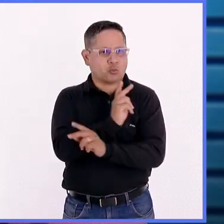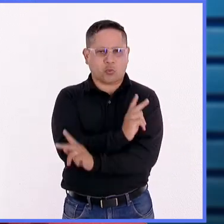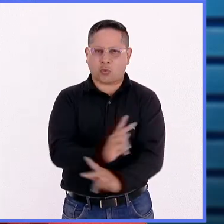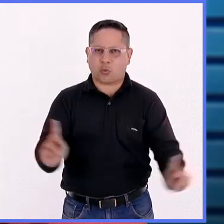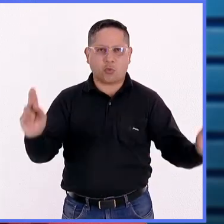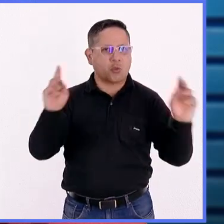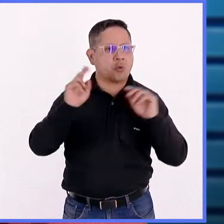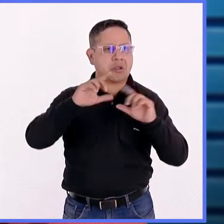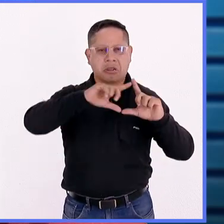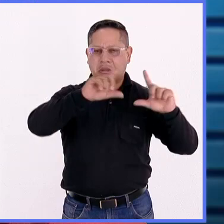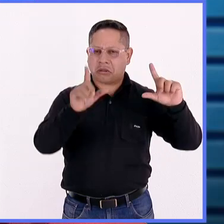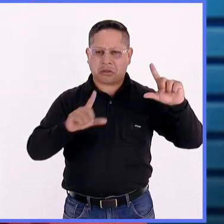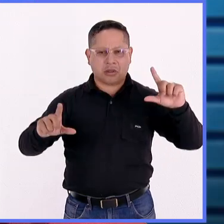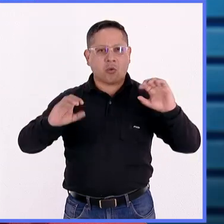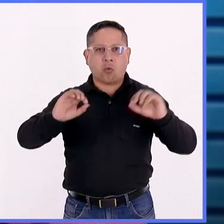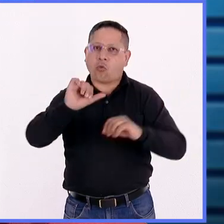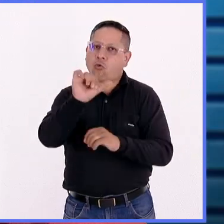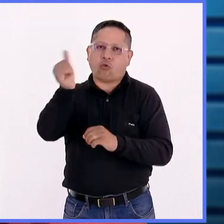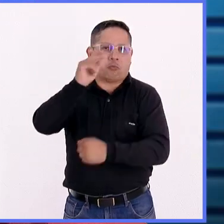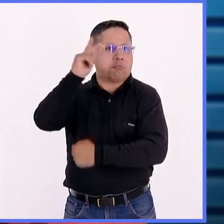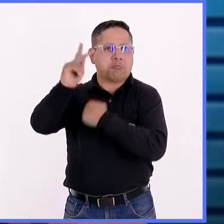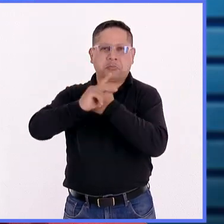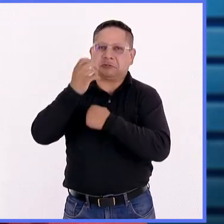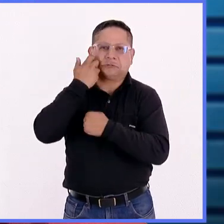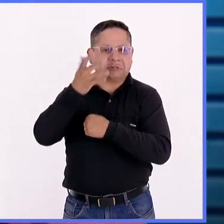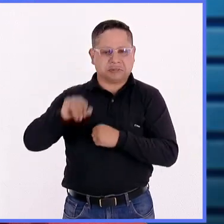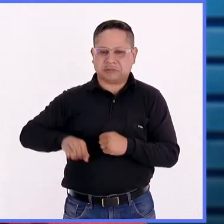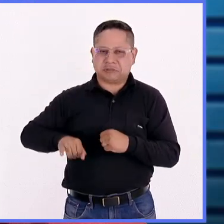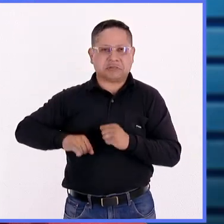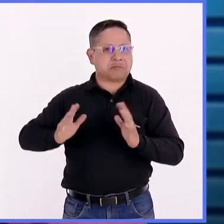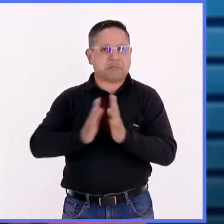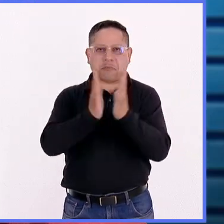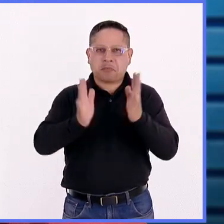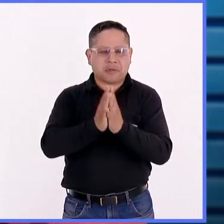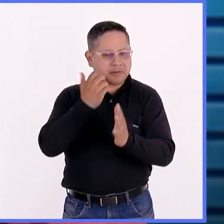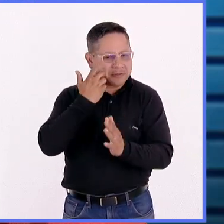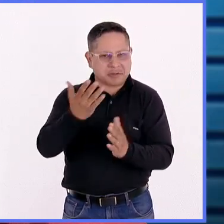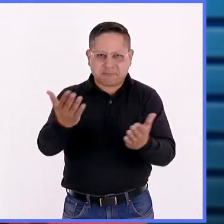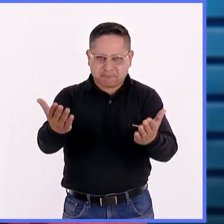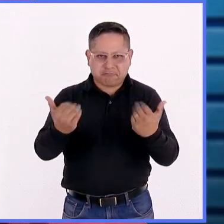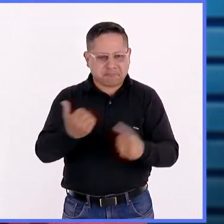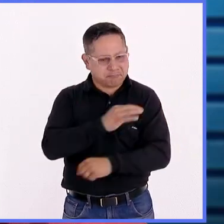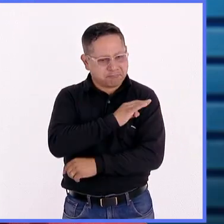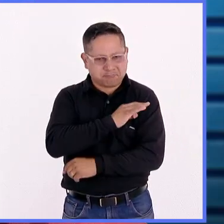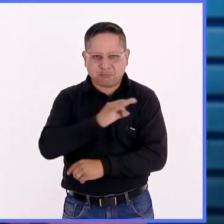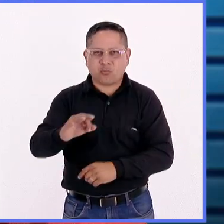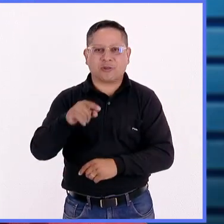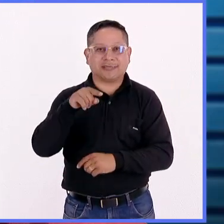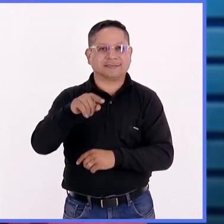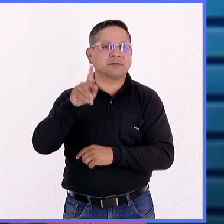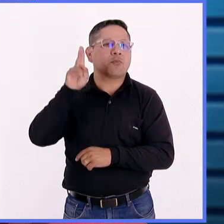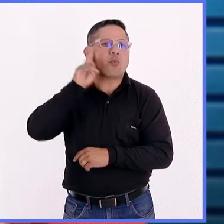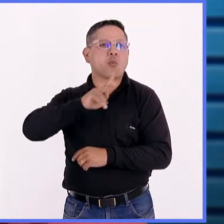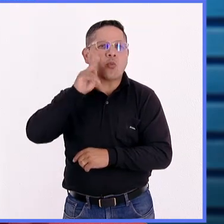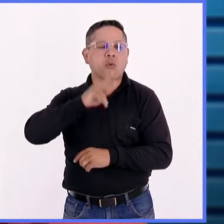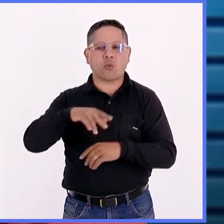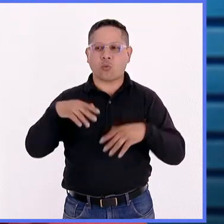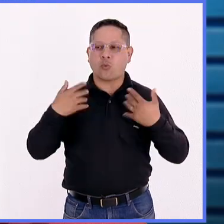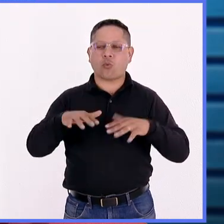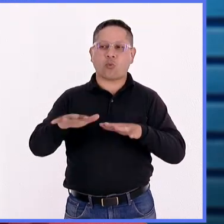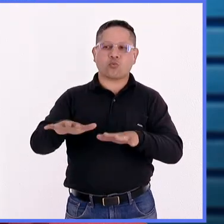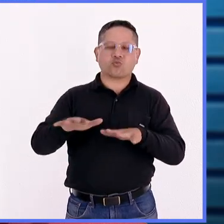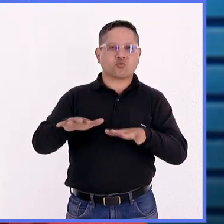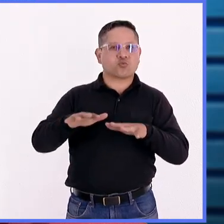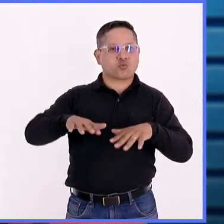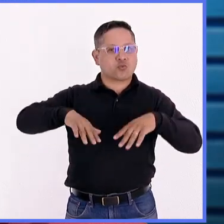universidades del país e incluso de otros países que tengan el interés de realizar este experimento que se vuelve toda una